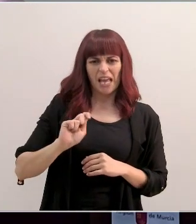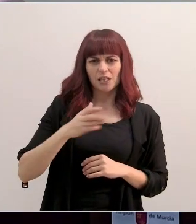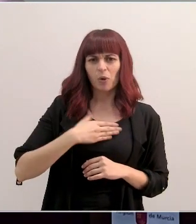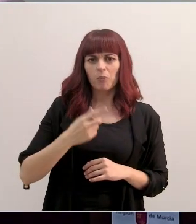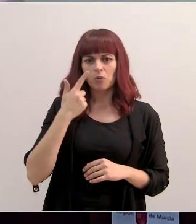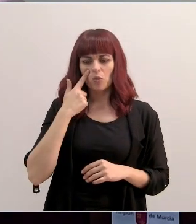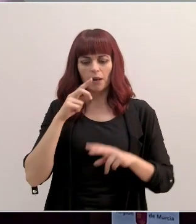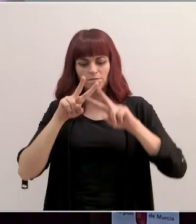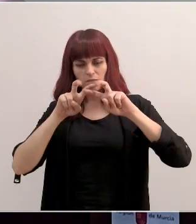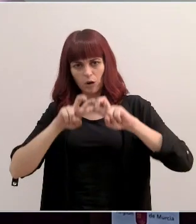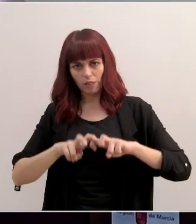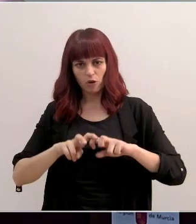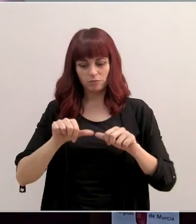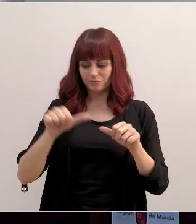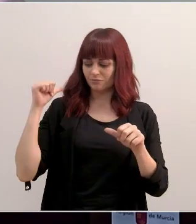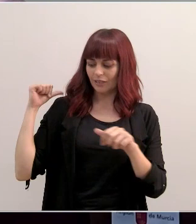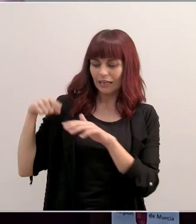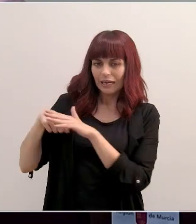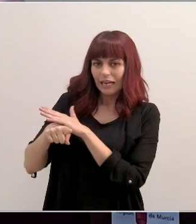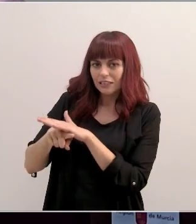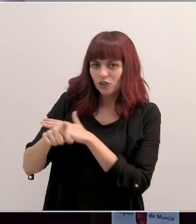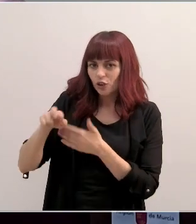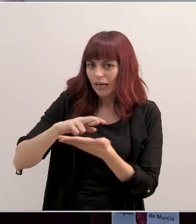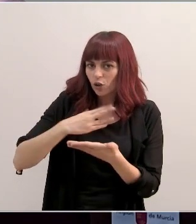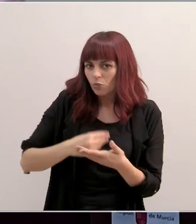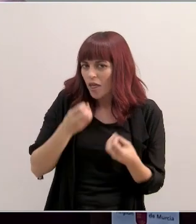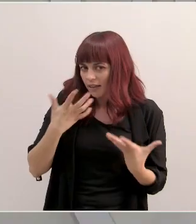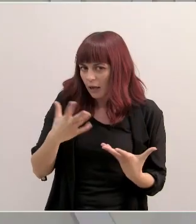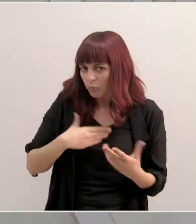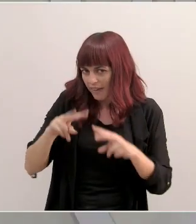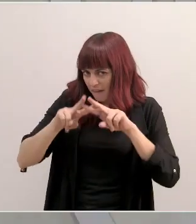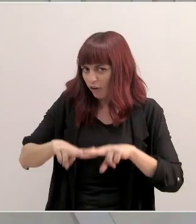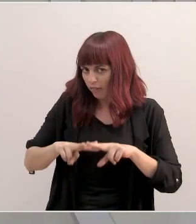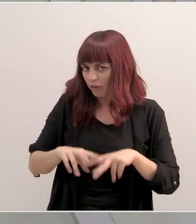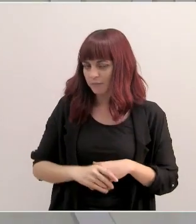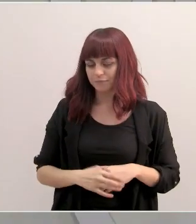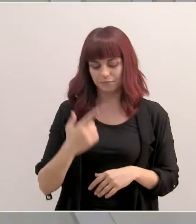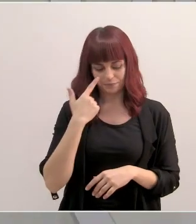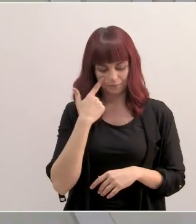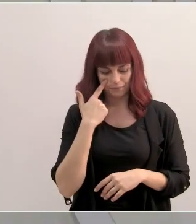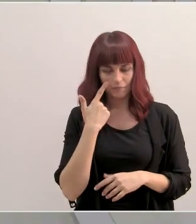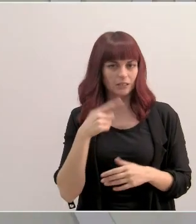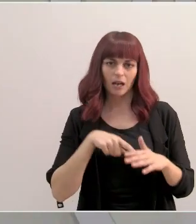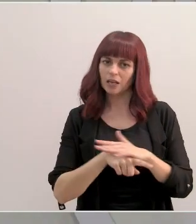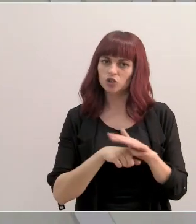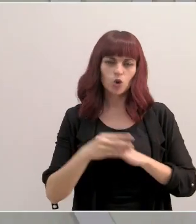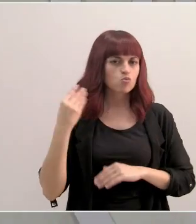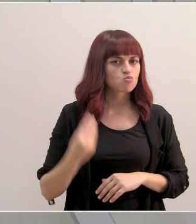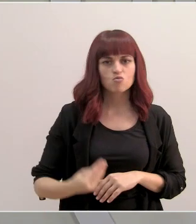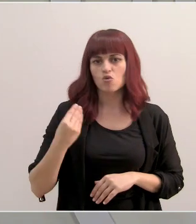hacer una valoración de la gestión que se ha hecho en la región de Murcia. Bueno, yo creo que la gestión ha sido muy buena,